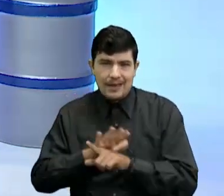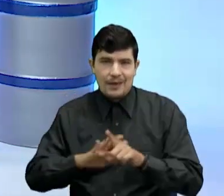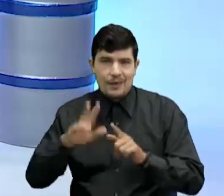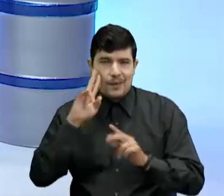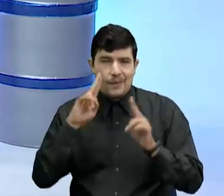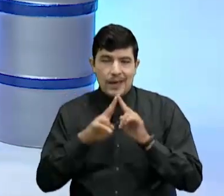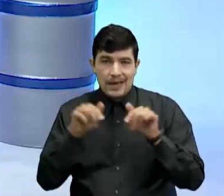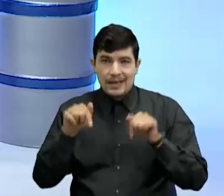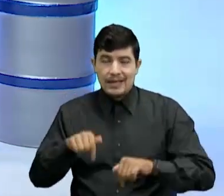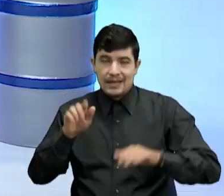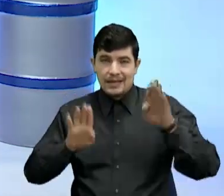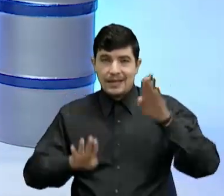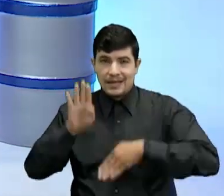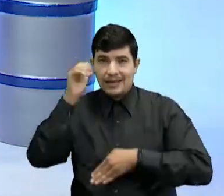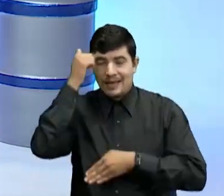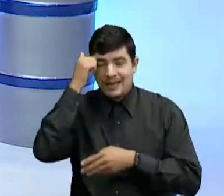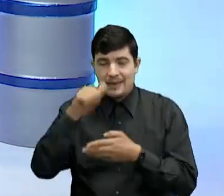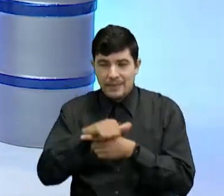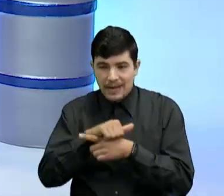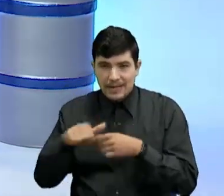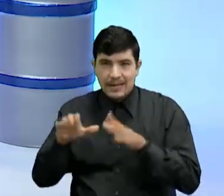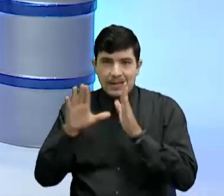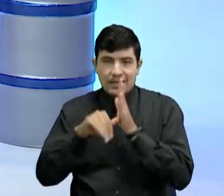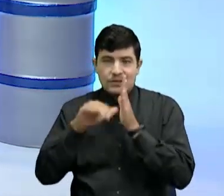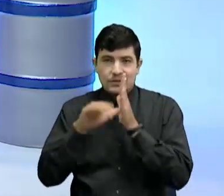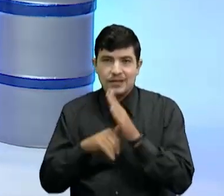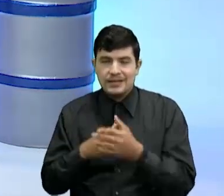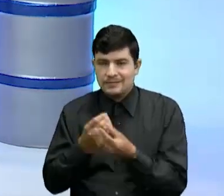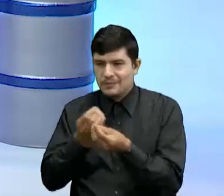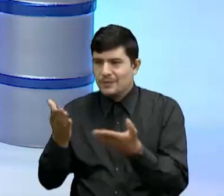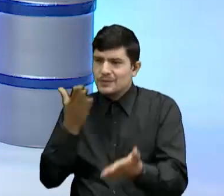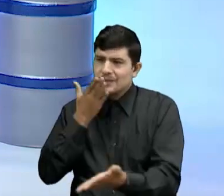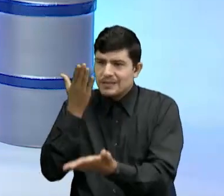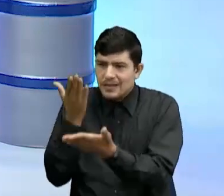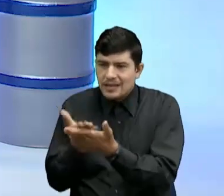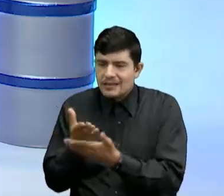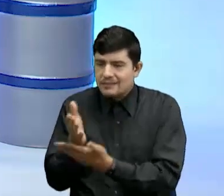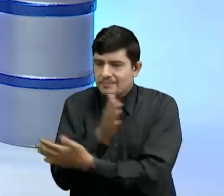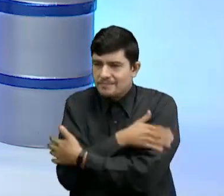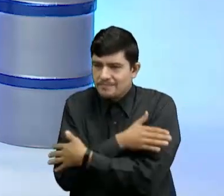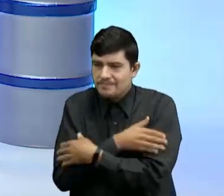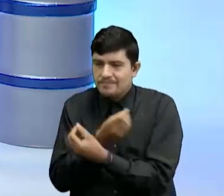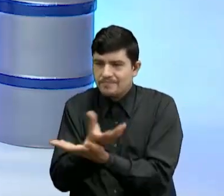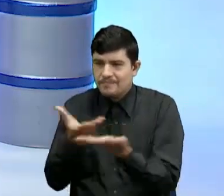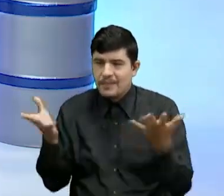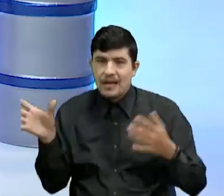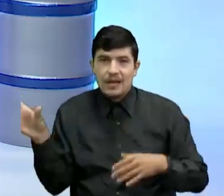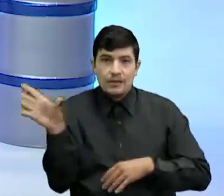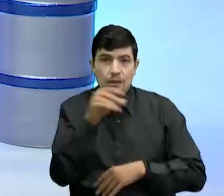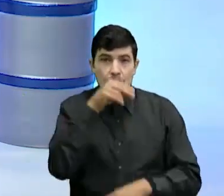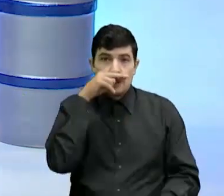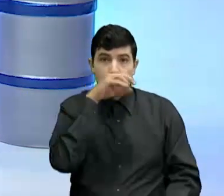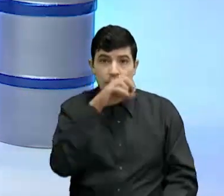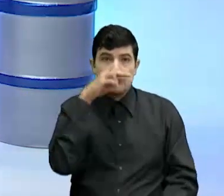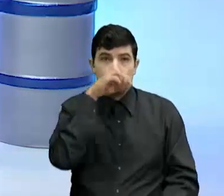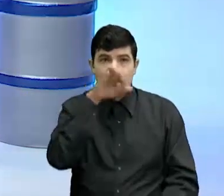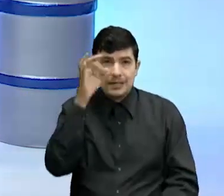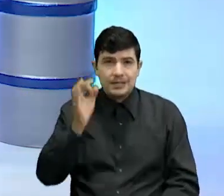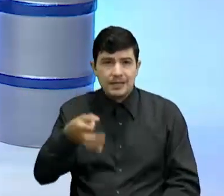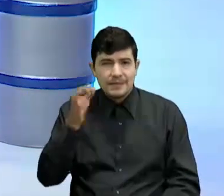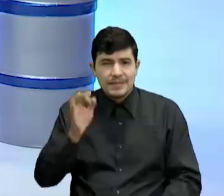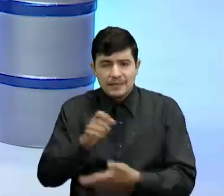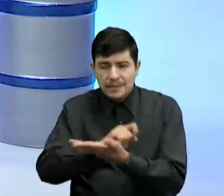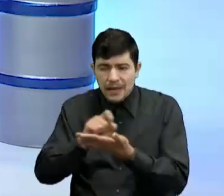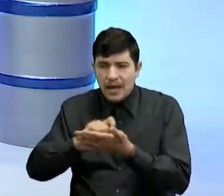esta clase De refuerzo De ciencias sociales Muchos besos Y abrazos A todos los niños Que constantemente Nos están escribiendo Y que están